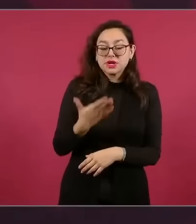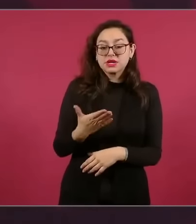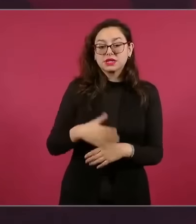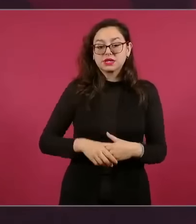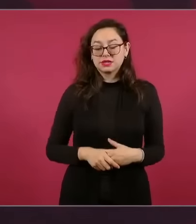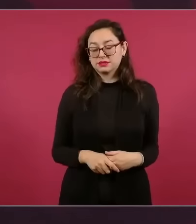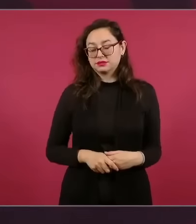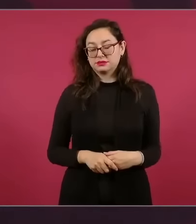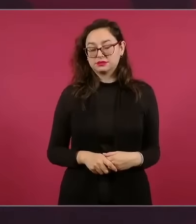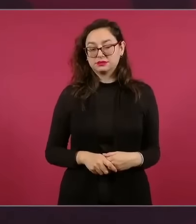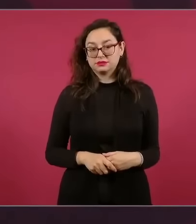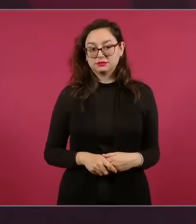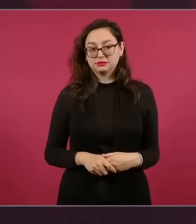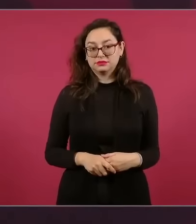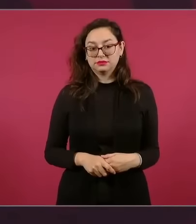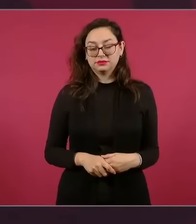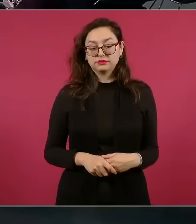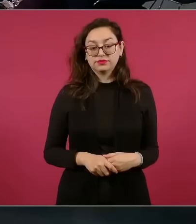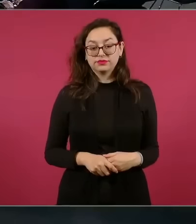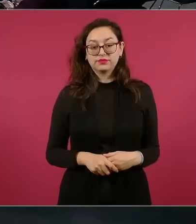ahí lo de...